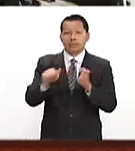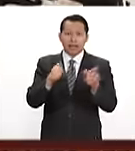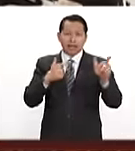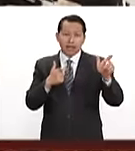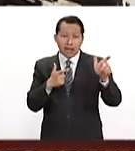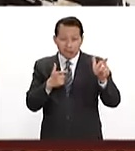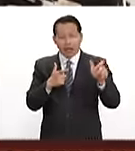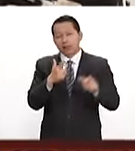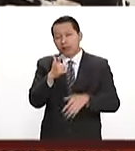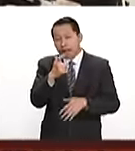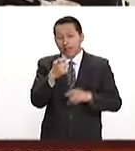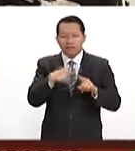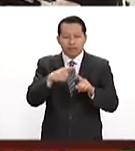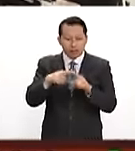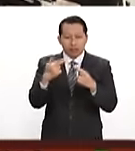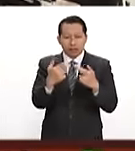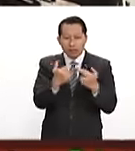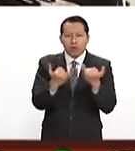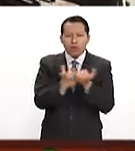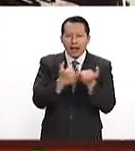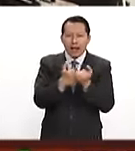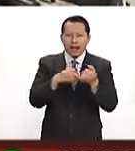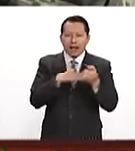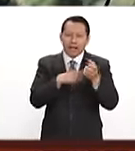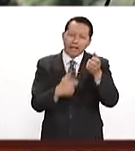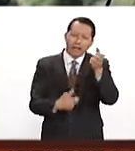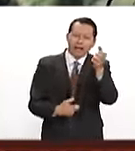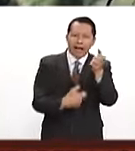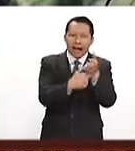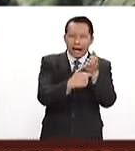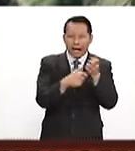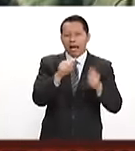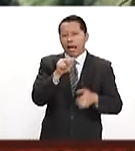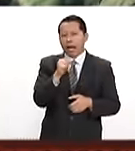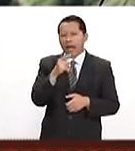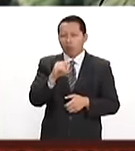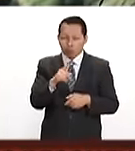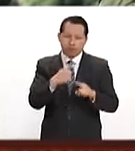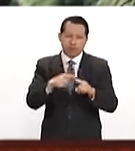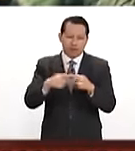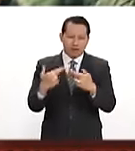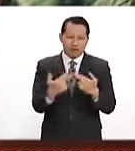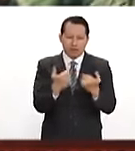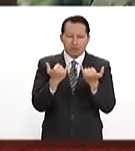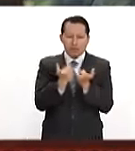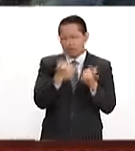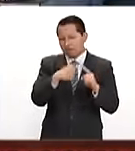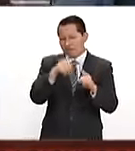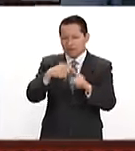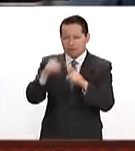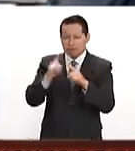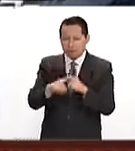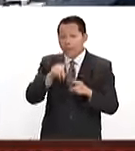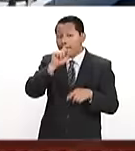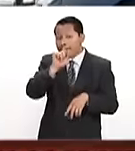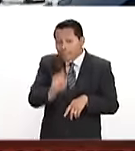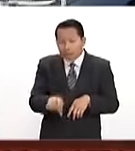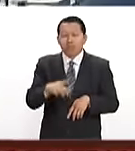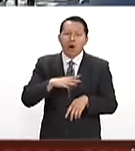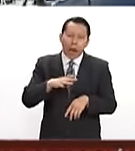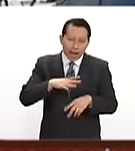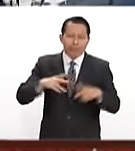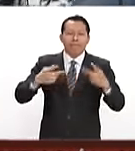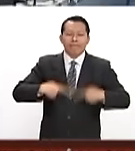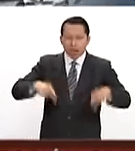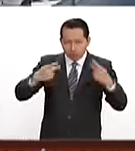calibres y más de 12.000 cargadores que fueron decomisadas al crimen organizado y la delincuencia del furo común, así como algunas que han sido